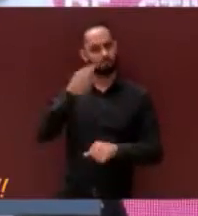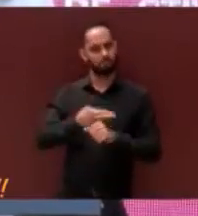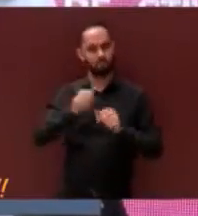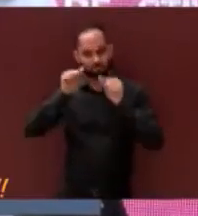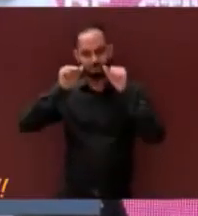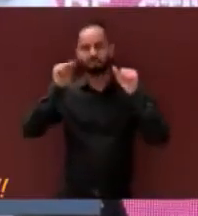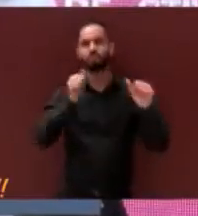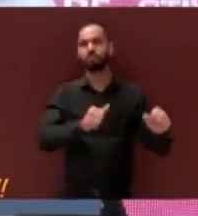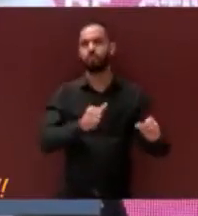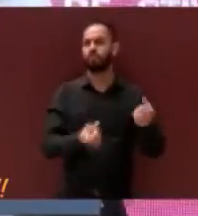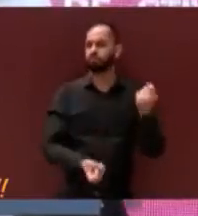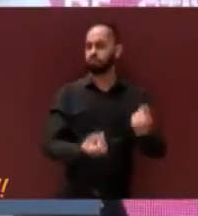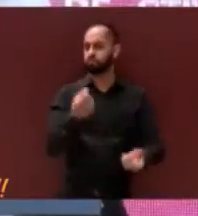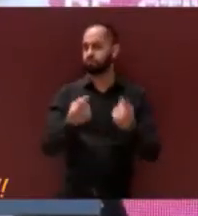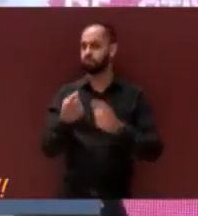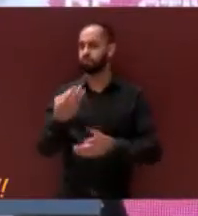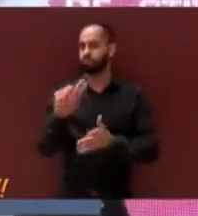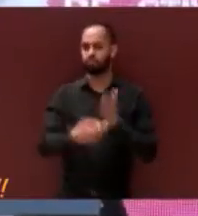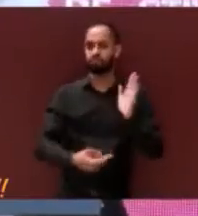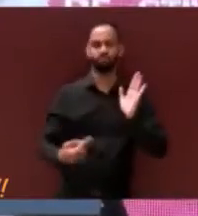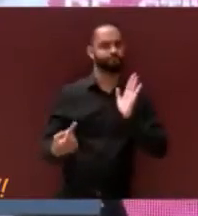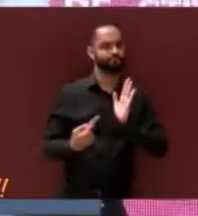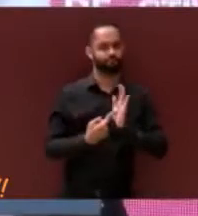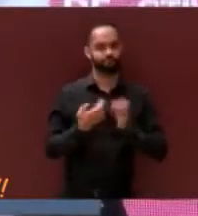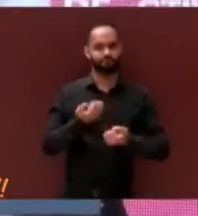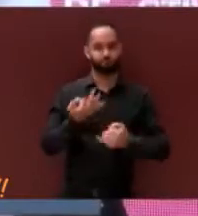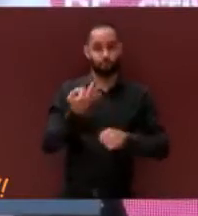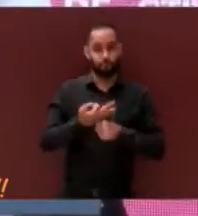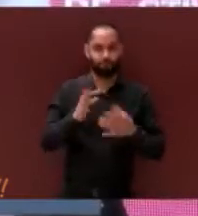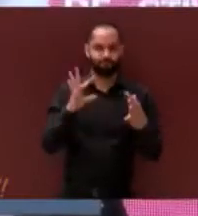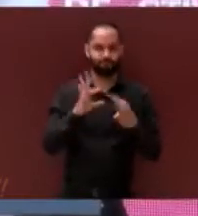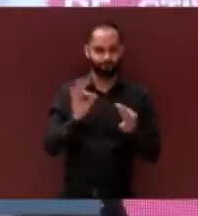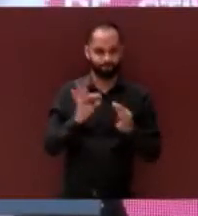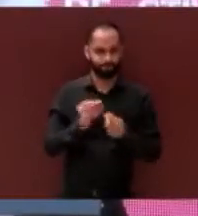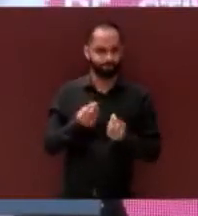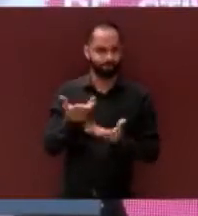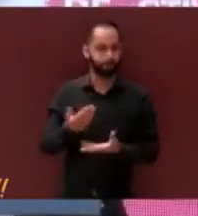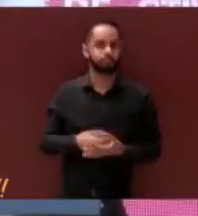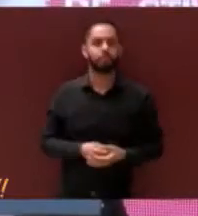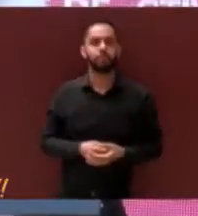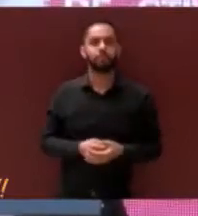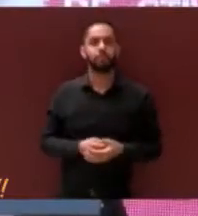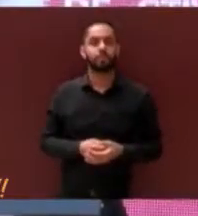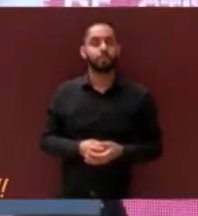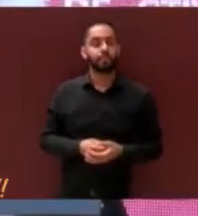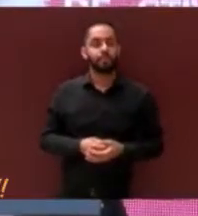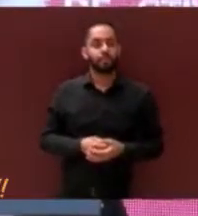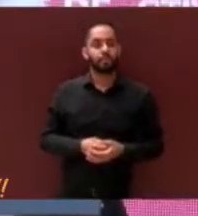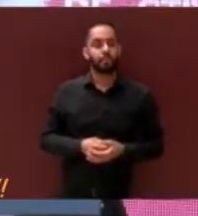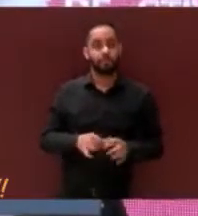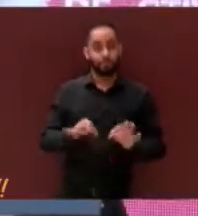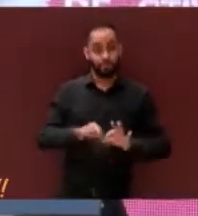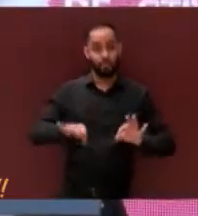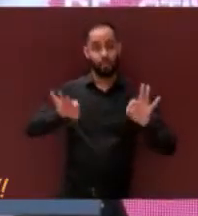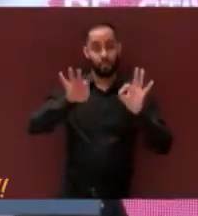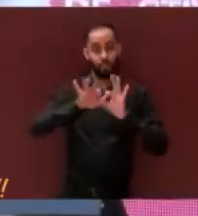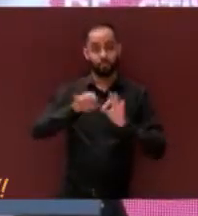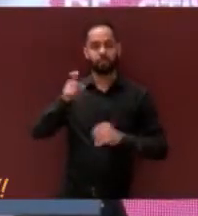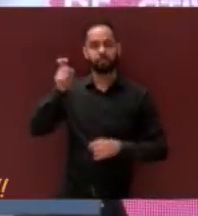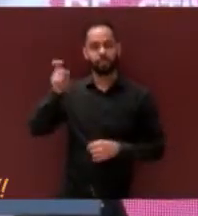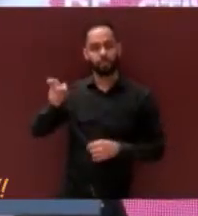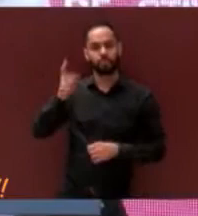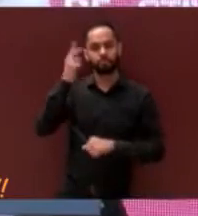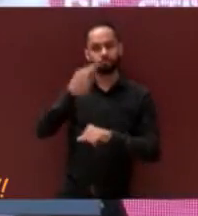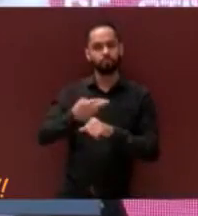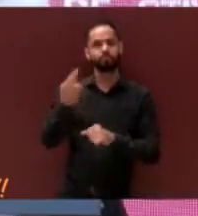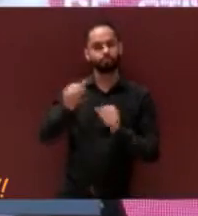alguna de lo que aquí estamos informando. Era importante lograr a través de esta dirección dar un trato